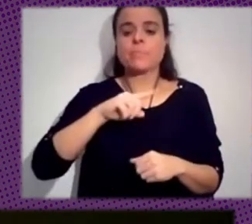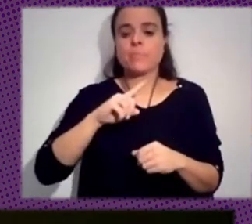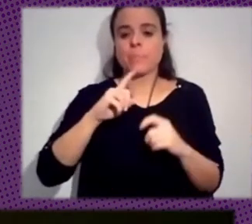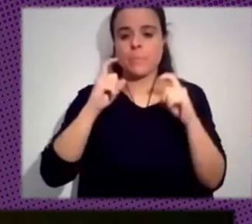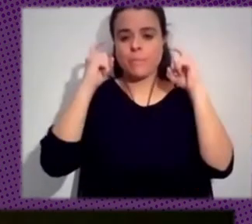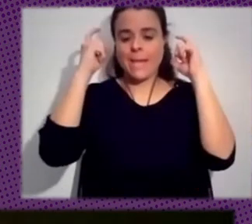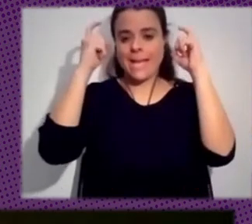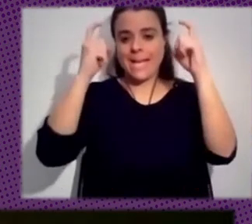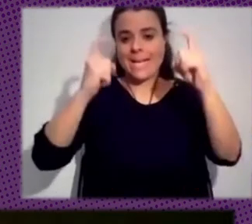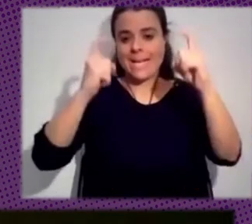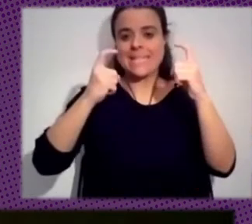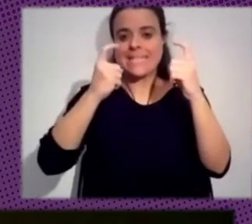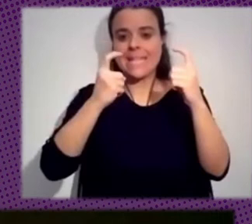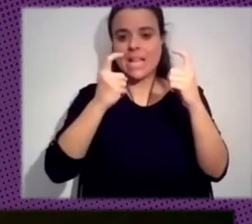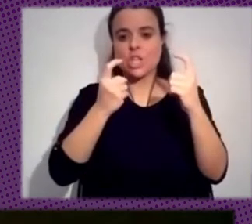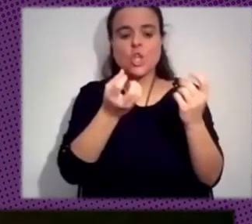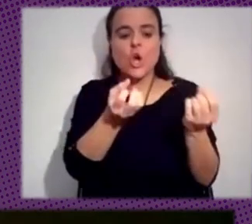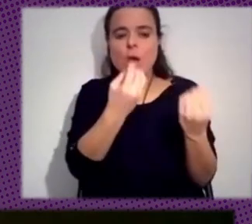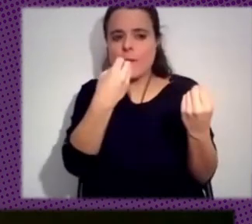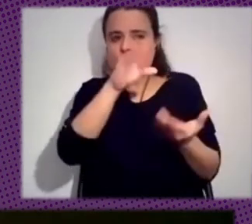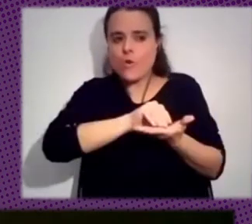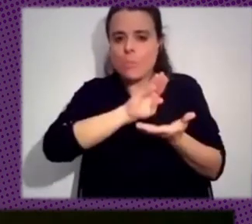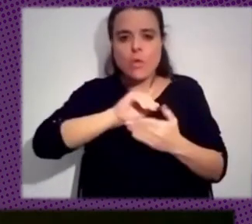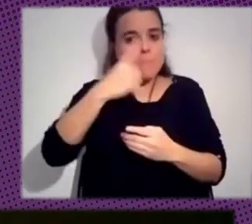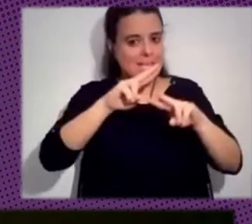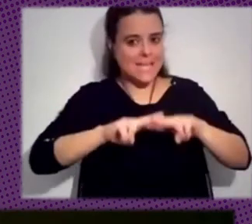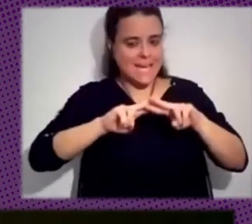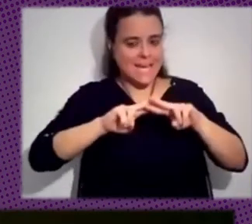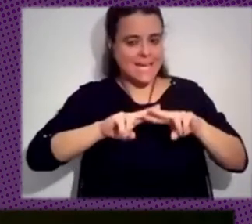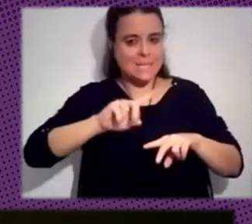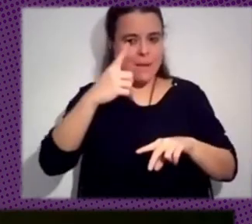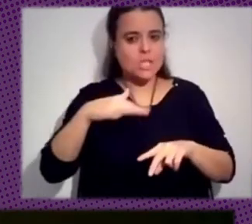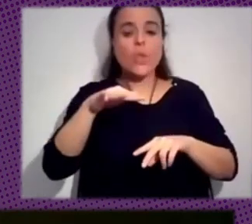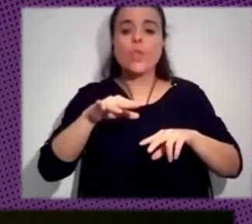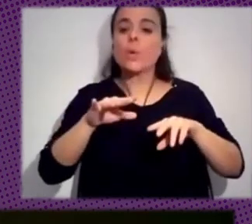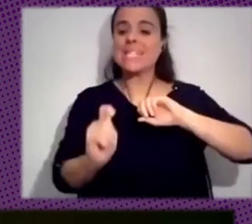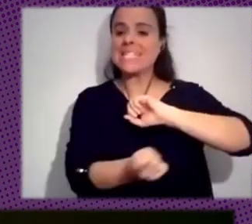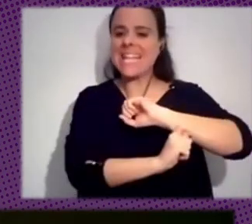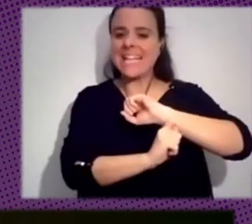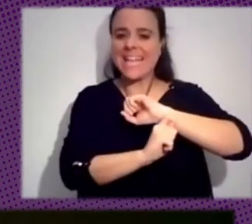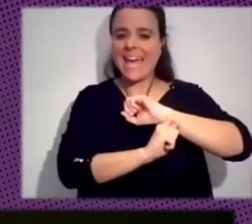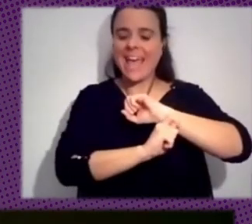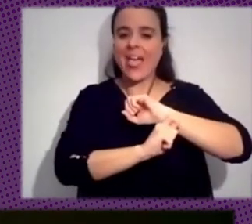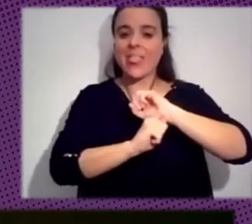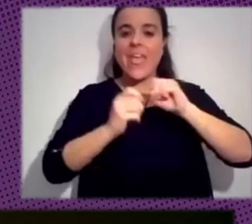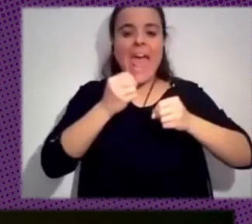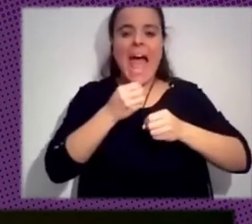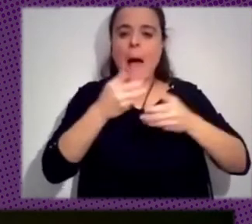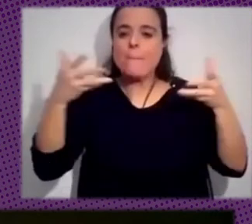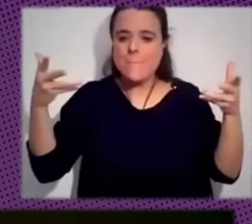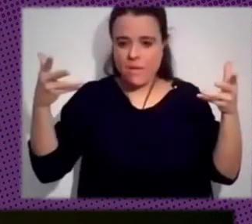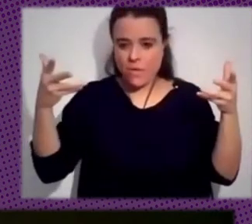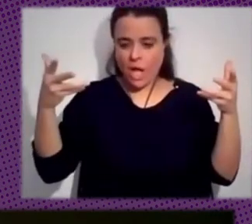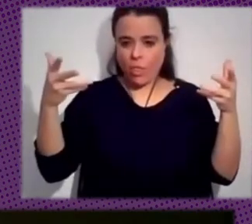información y más análisis es que hay una estrategia de amplificación con cuentas automáticas o semi